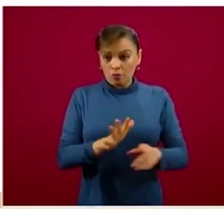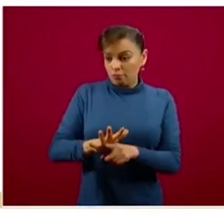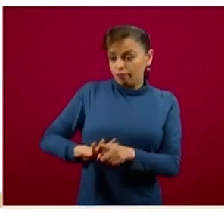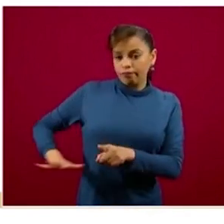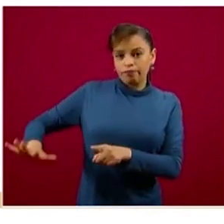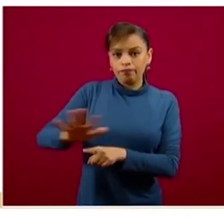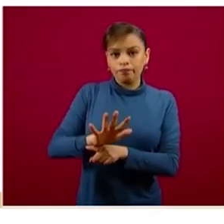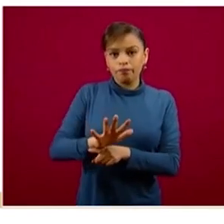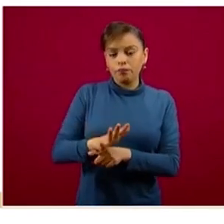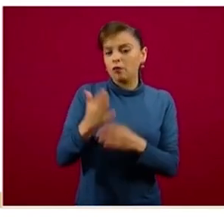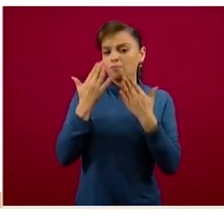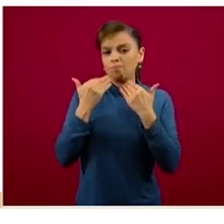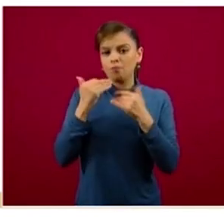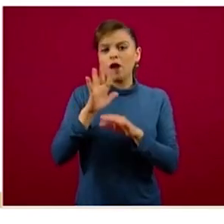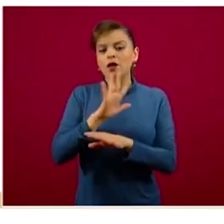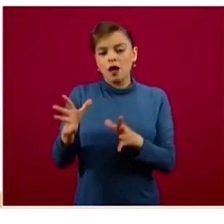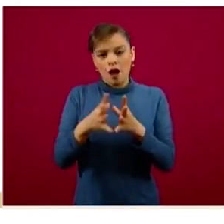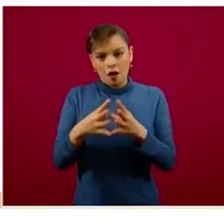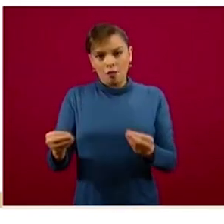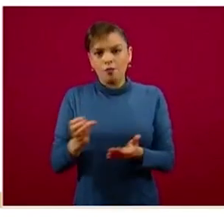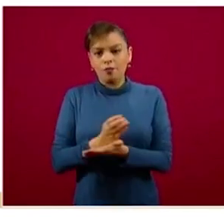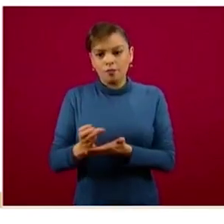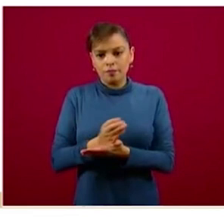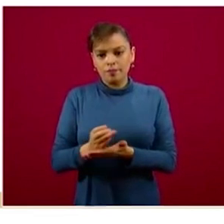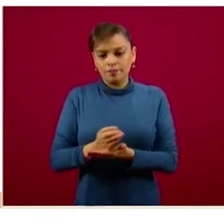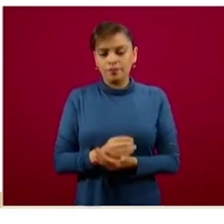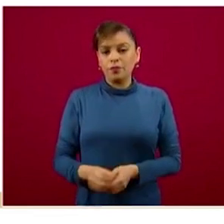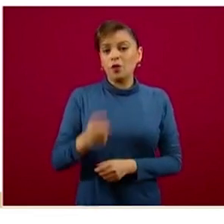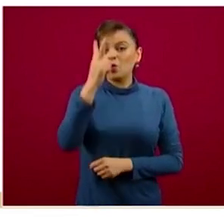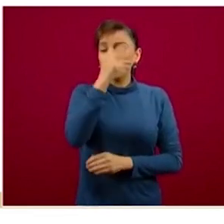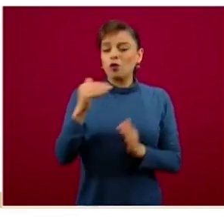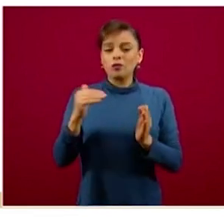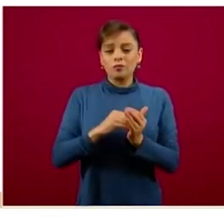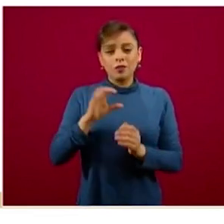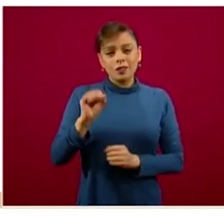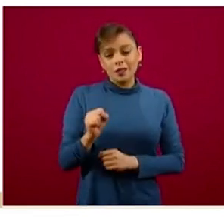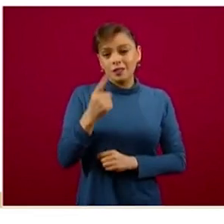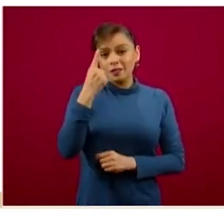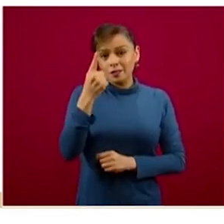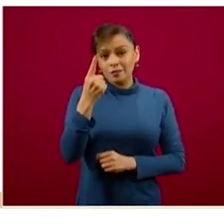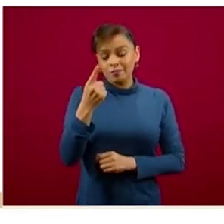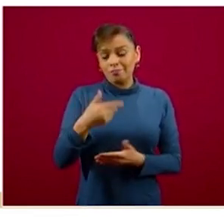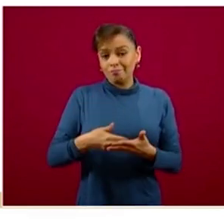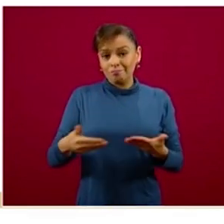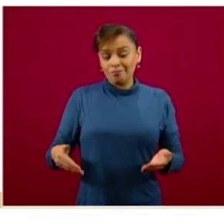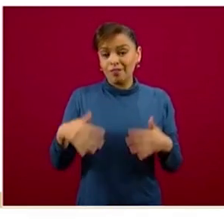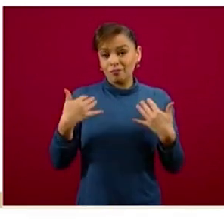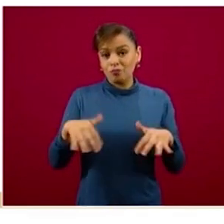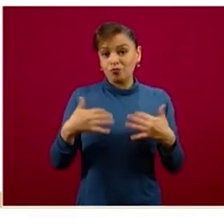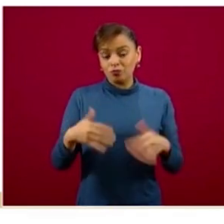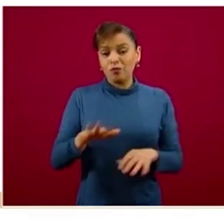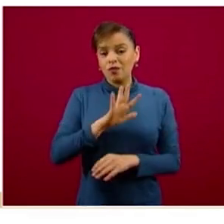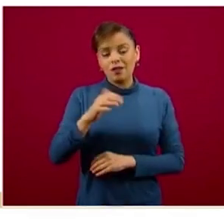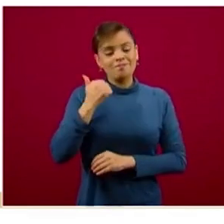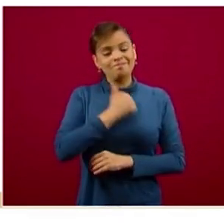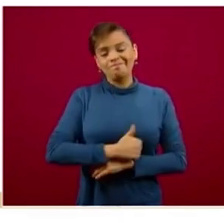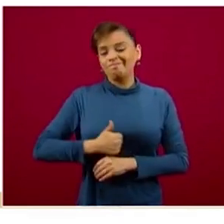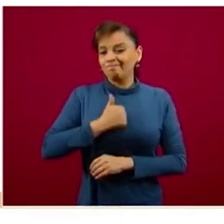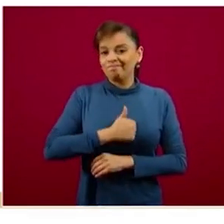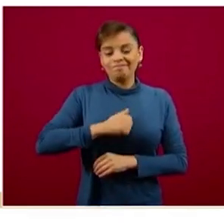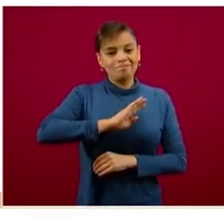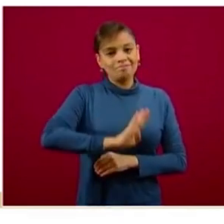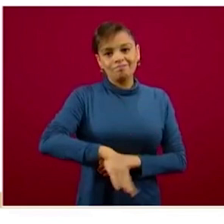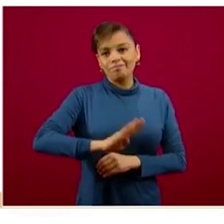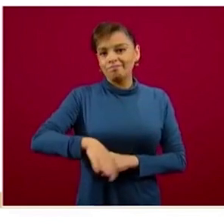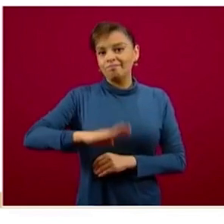han resuelto. Muy desafortunadamente, dos mil 61 personas, ya dos mil 61 personas han perdido la vida a